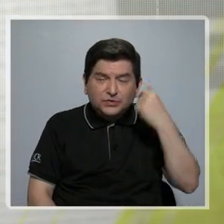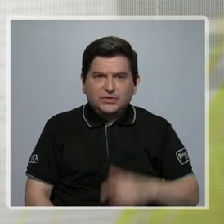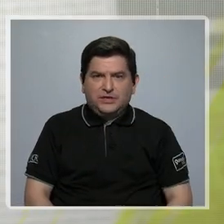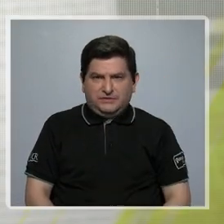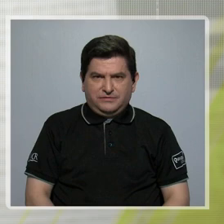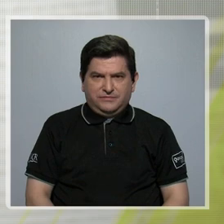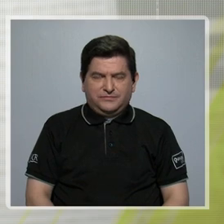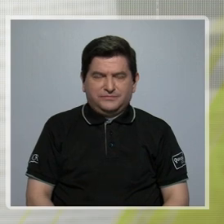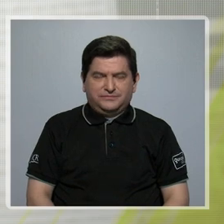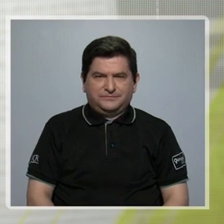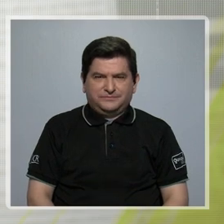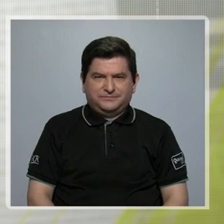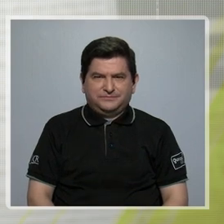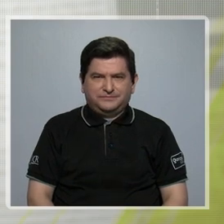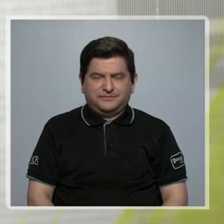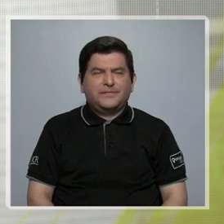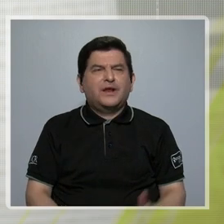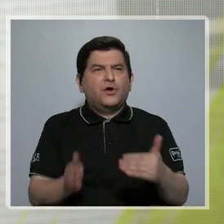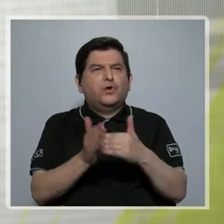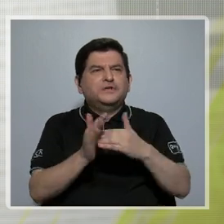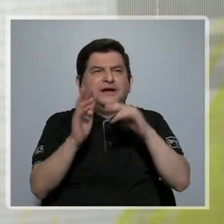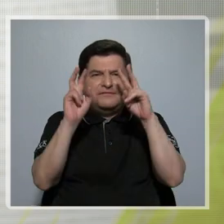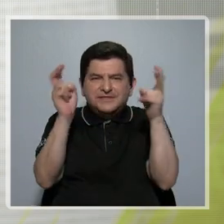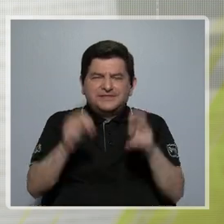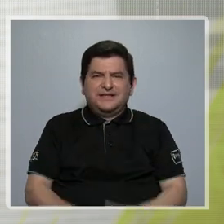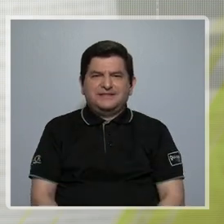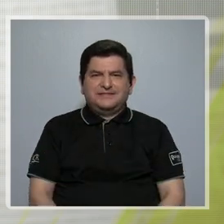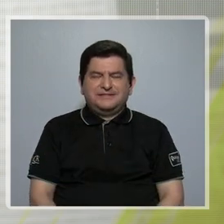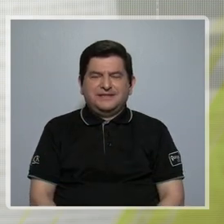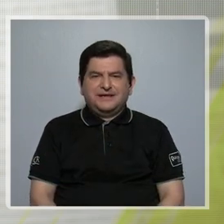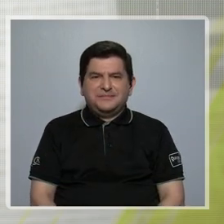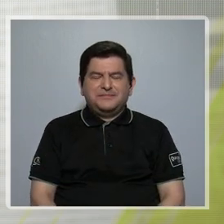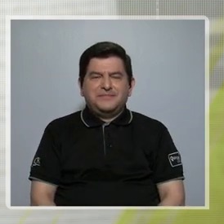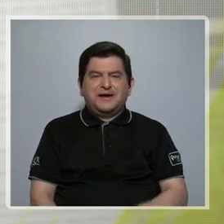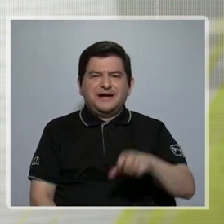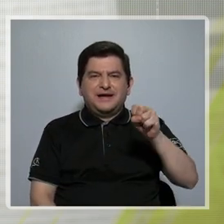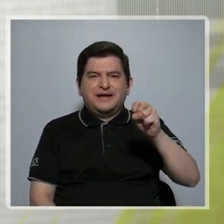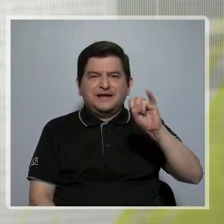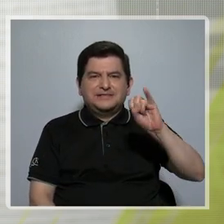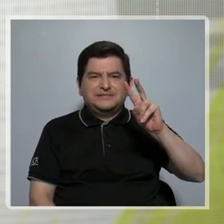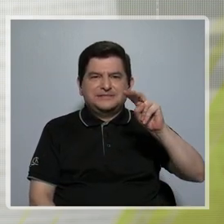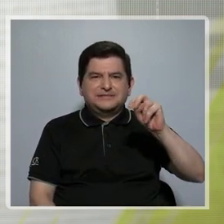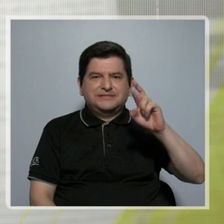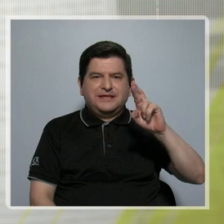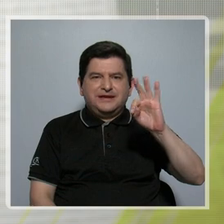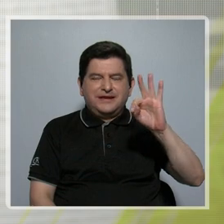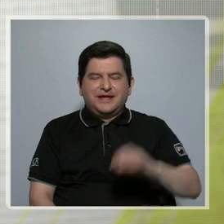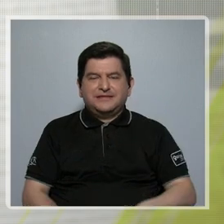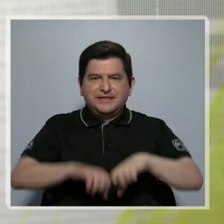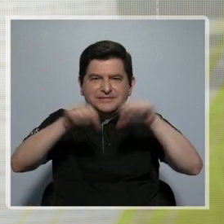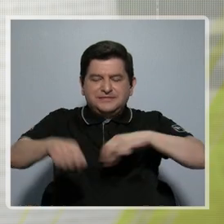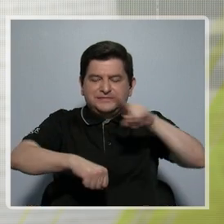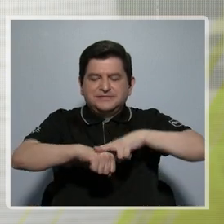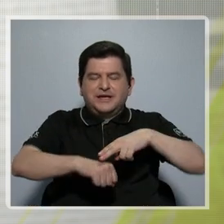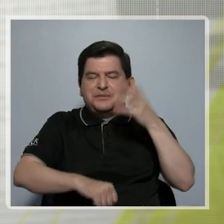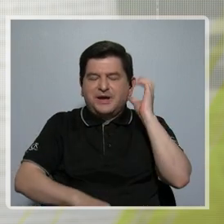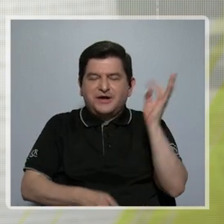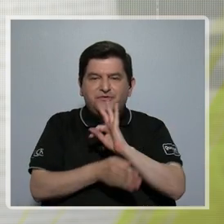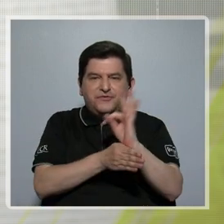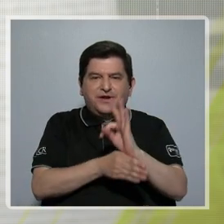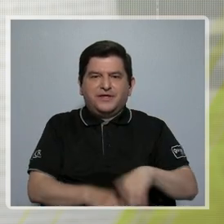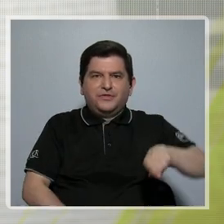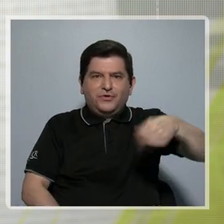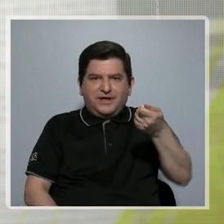se retoma el tema de la agencia del SINART, del Sistema Nacional de Radio y Televisión,